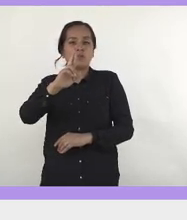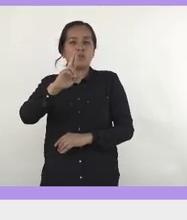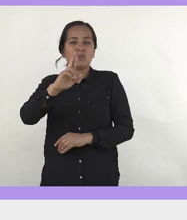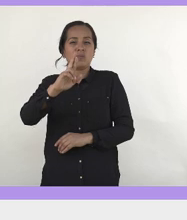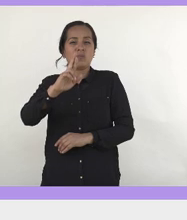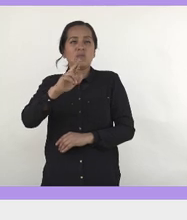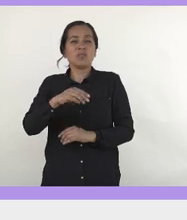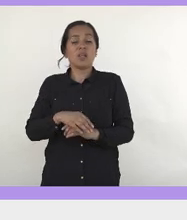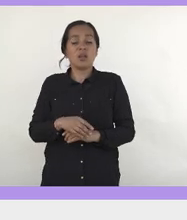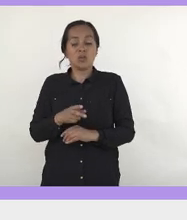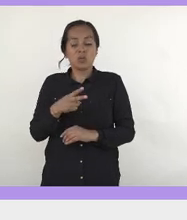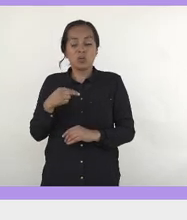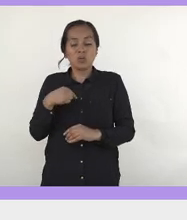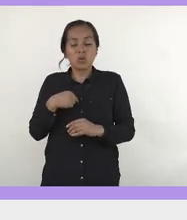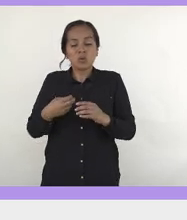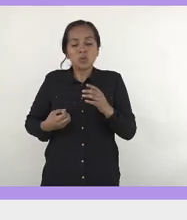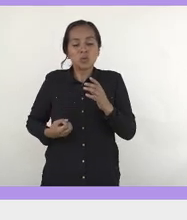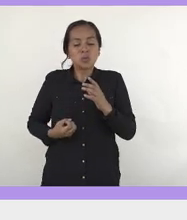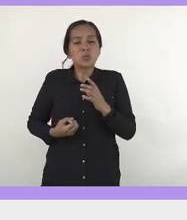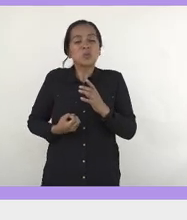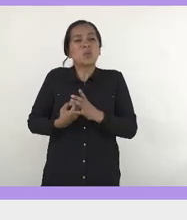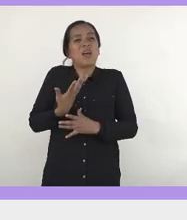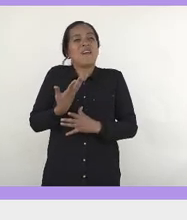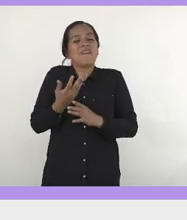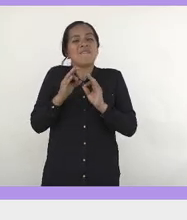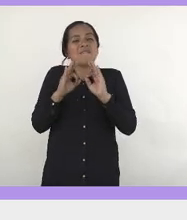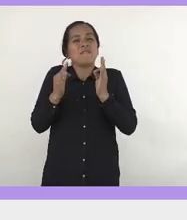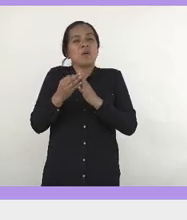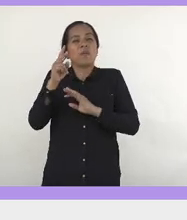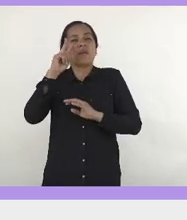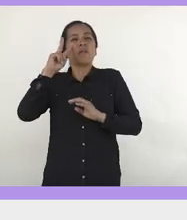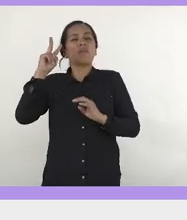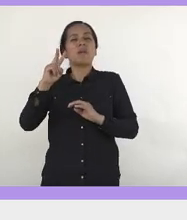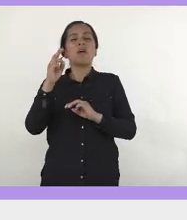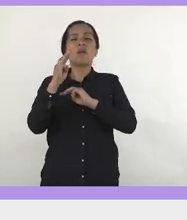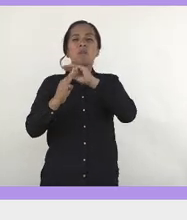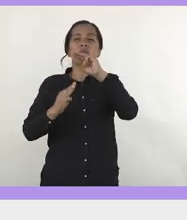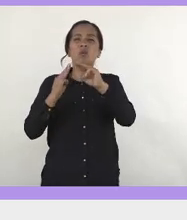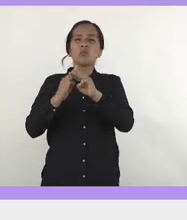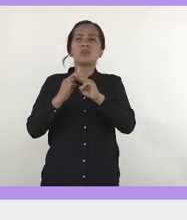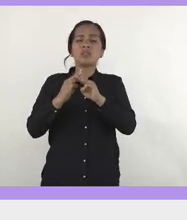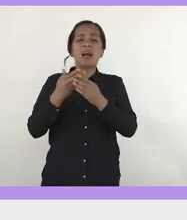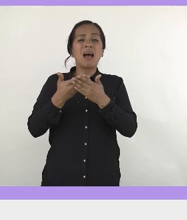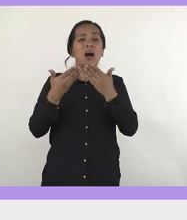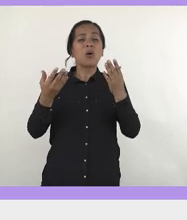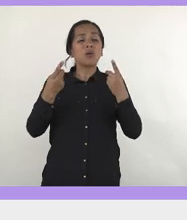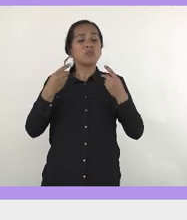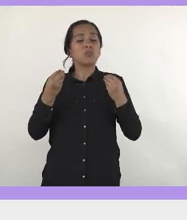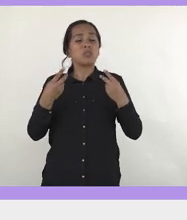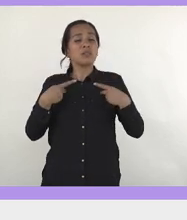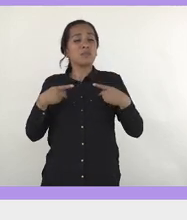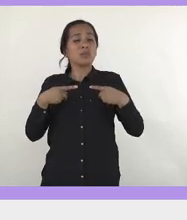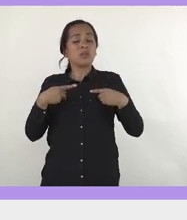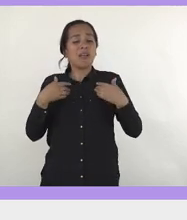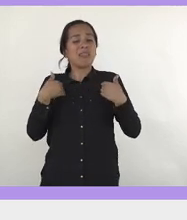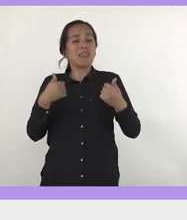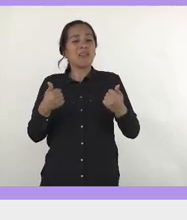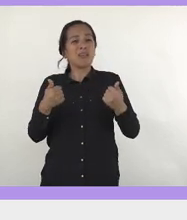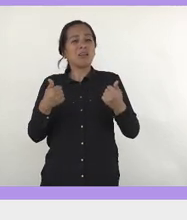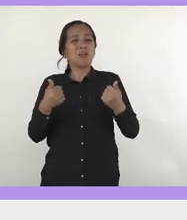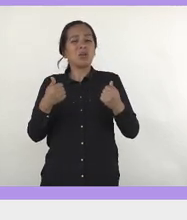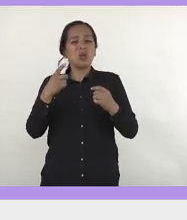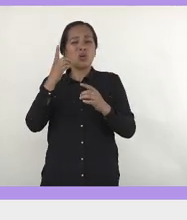Hemos generado una nueva cosmovisión del mundo. Hoy en día mucha gente entiende que tener una visión